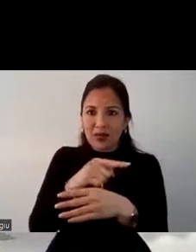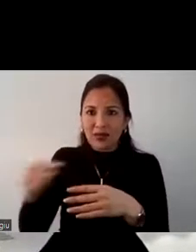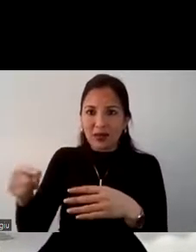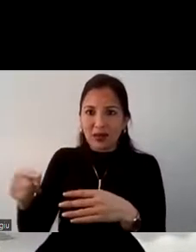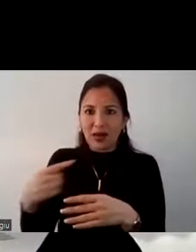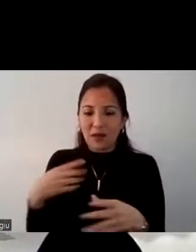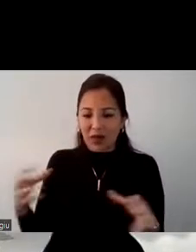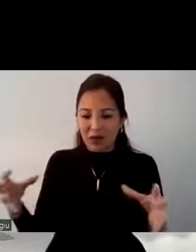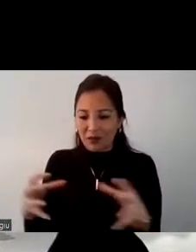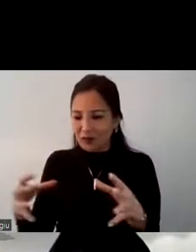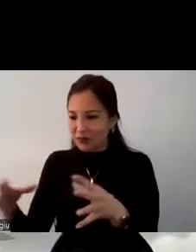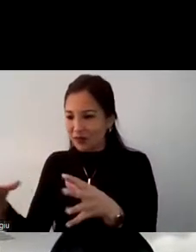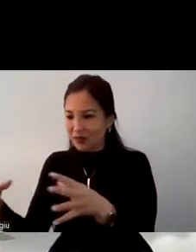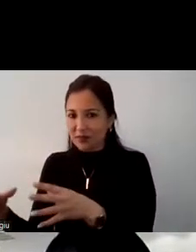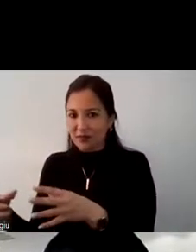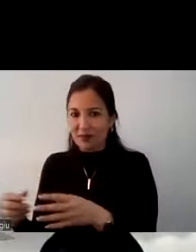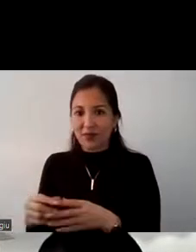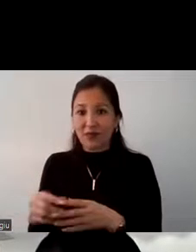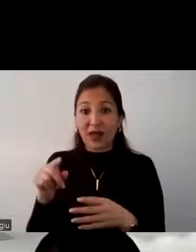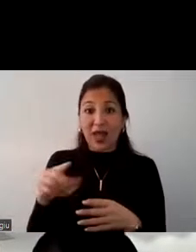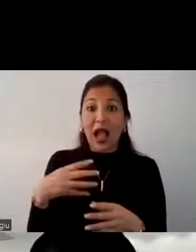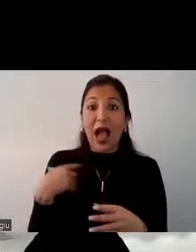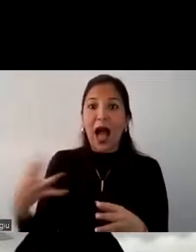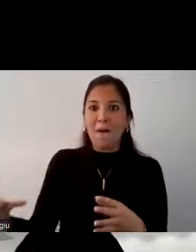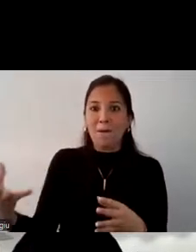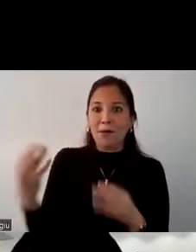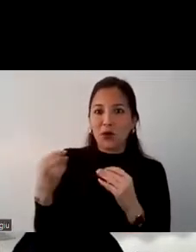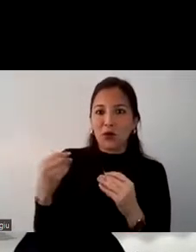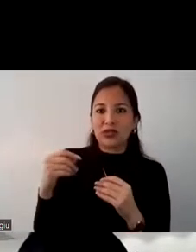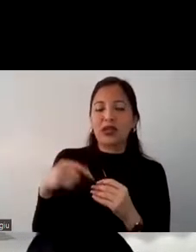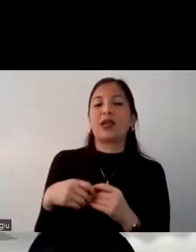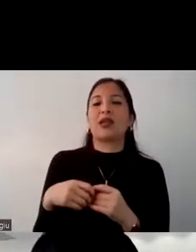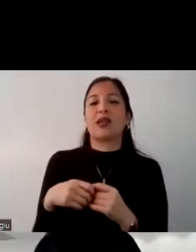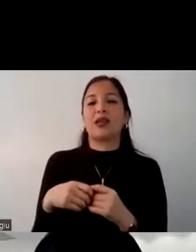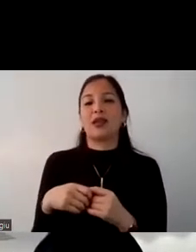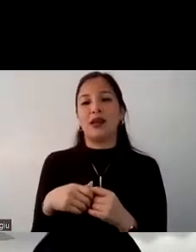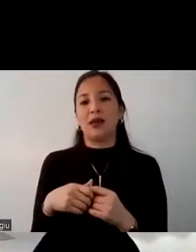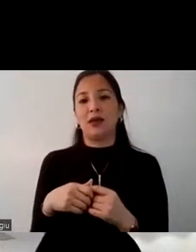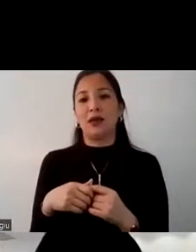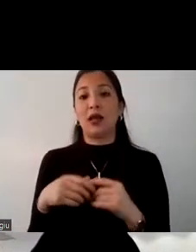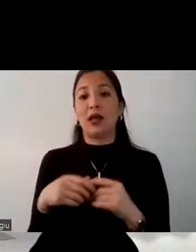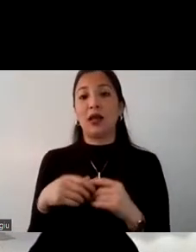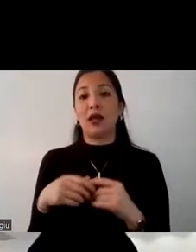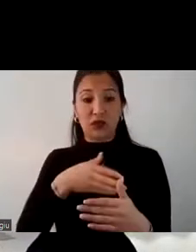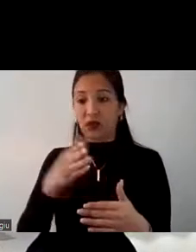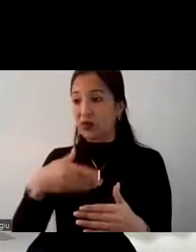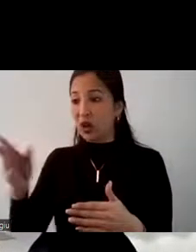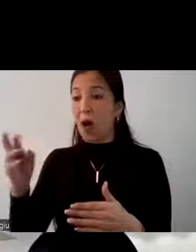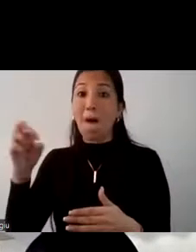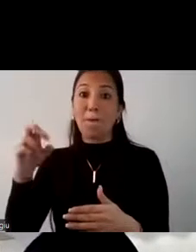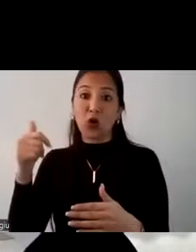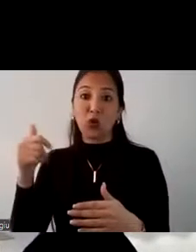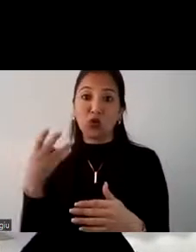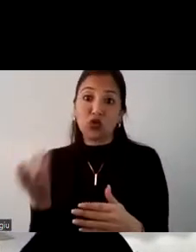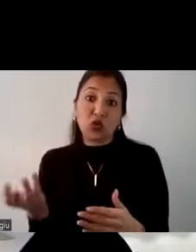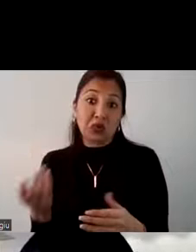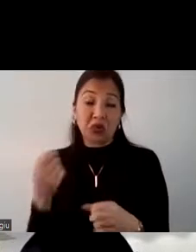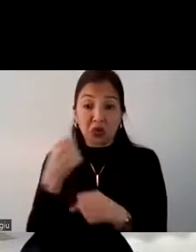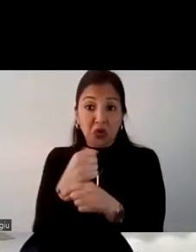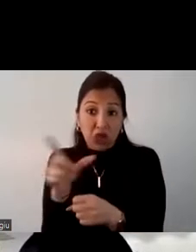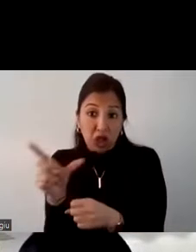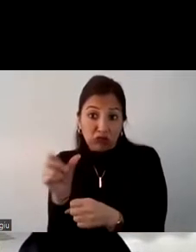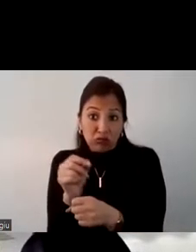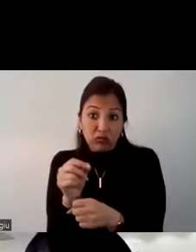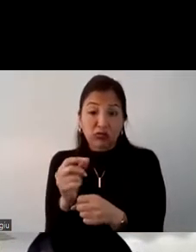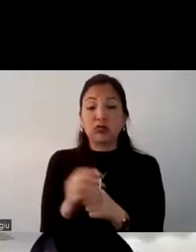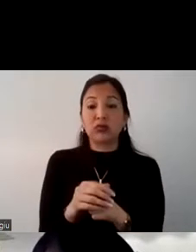viajar y acá es donde debemos tener en cuenta ese calendario para poder lanzar ahí las promociones de corta duración como